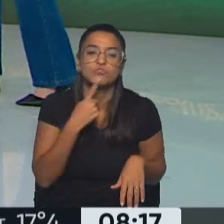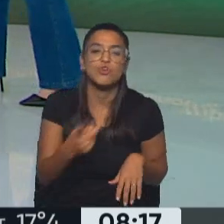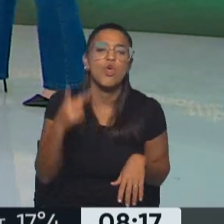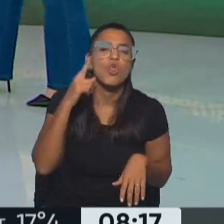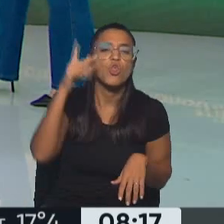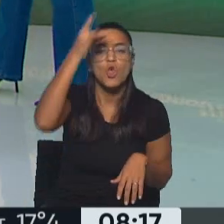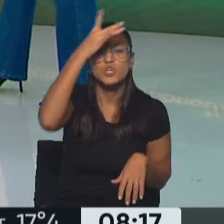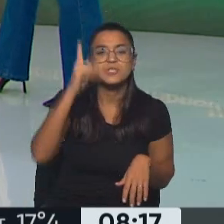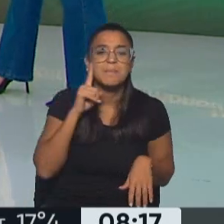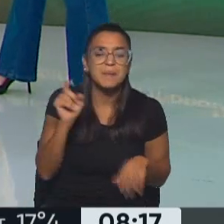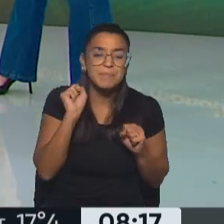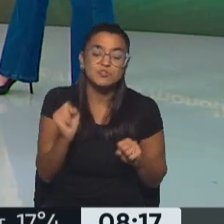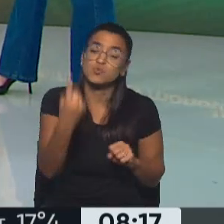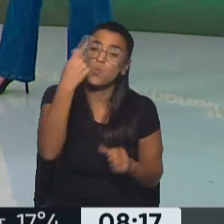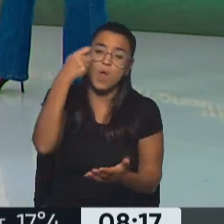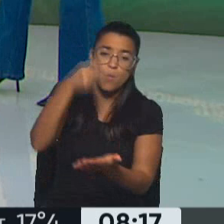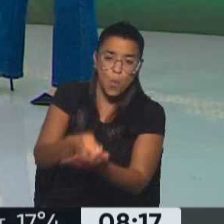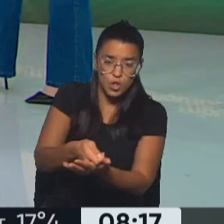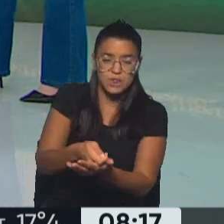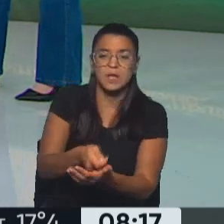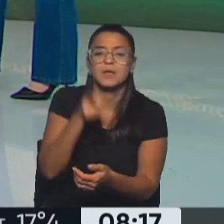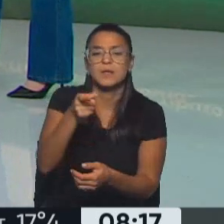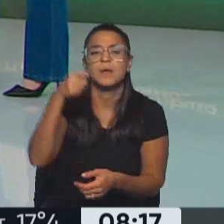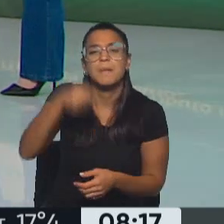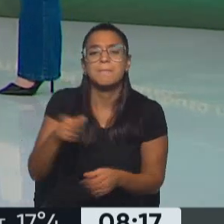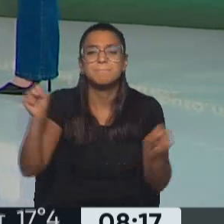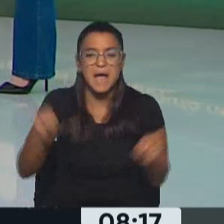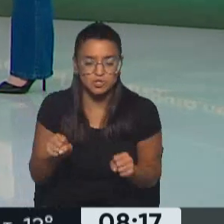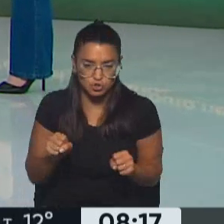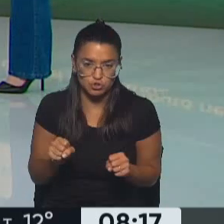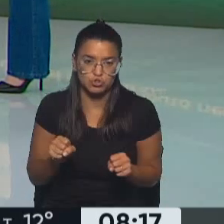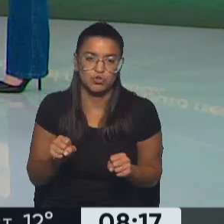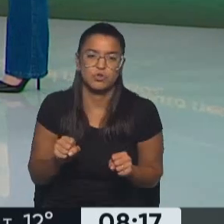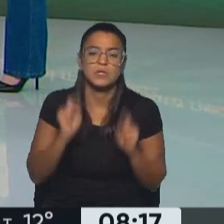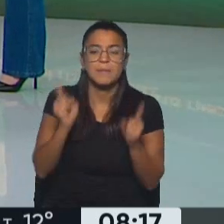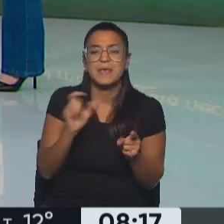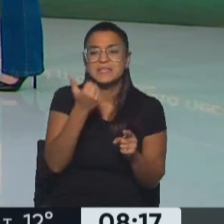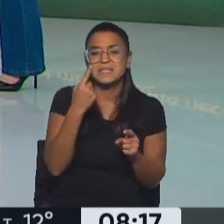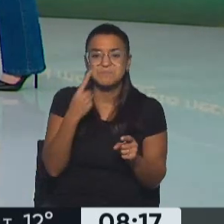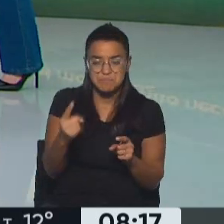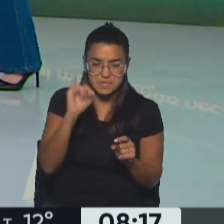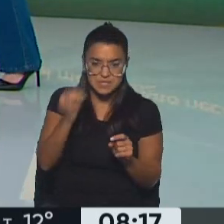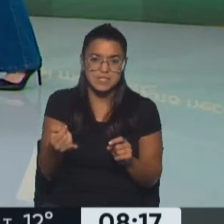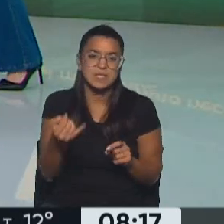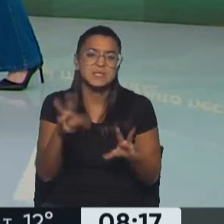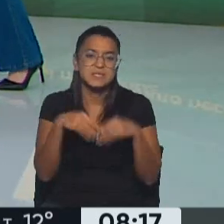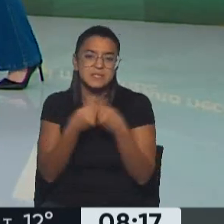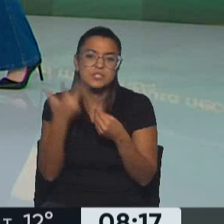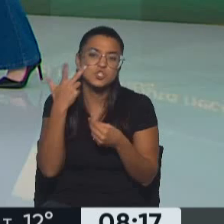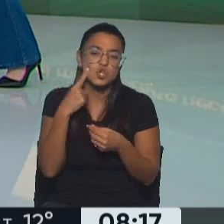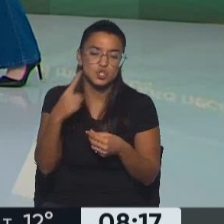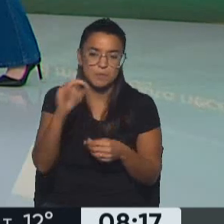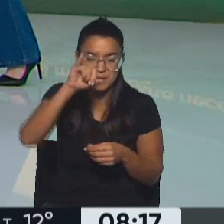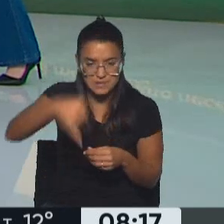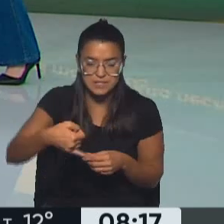mil pesos en una cuota y esto se paga en mayo ahora. Y se suma a los 6 mil. O sea, en total son 18 mil.